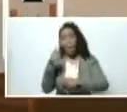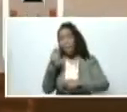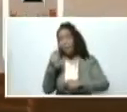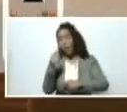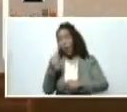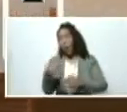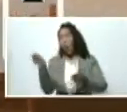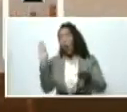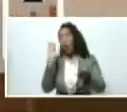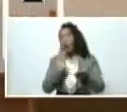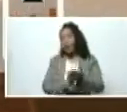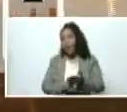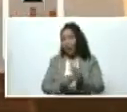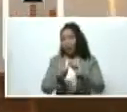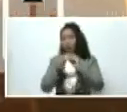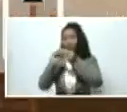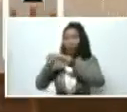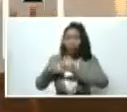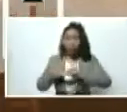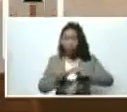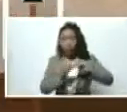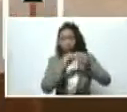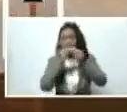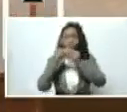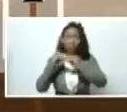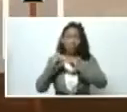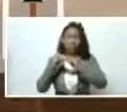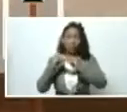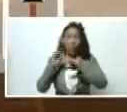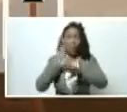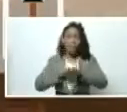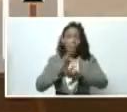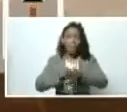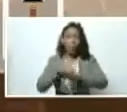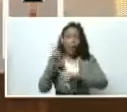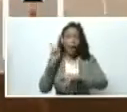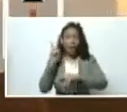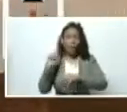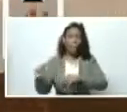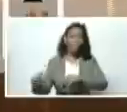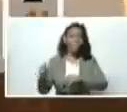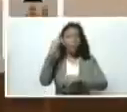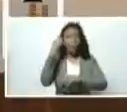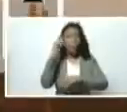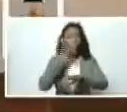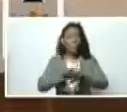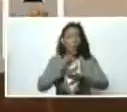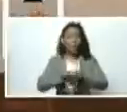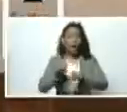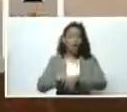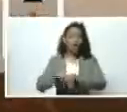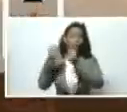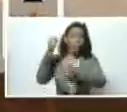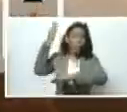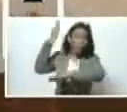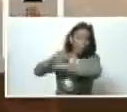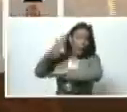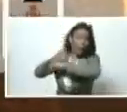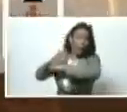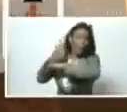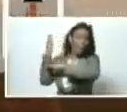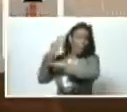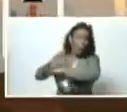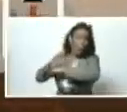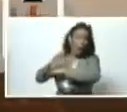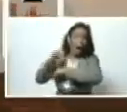abordar ese trabajo de reparación, porque es primera vez que ocurre. De manera, Presidente, aquí está todo el gobierno